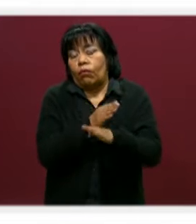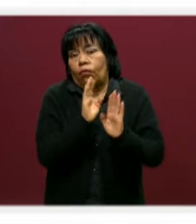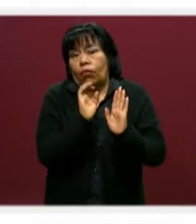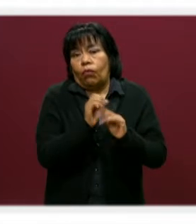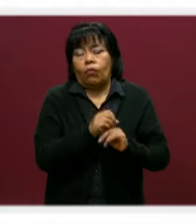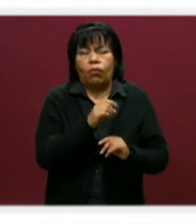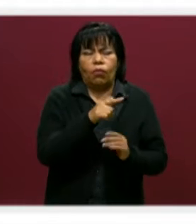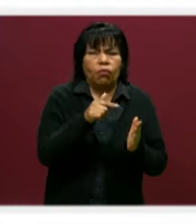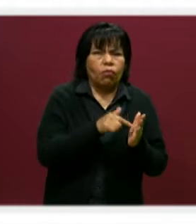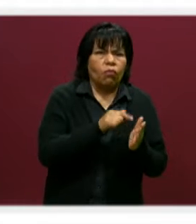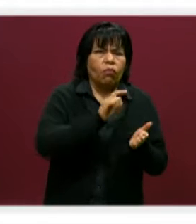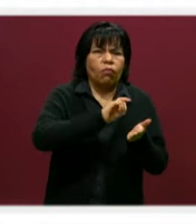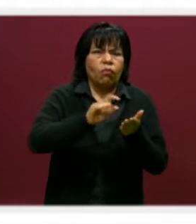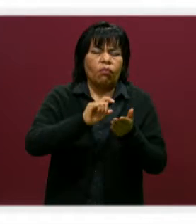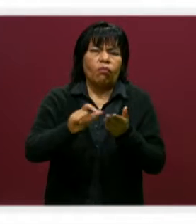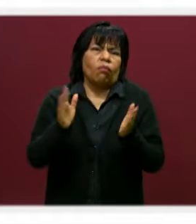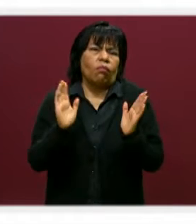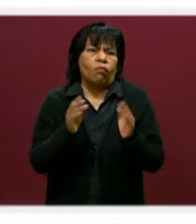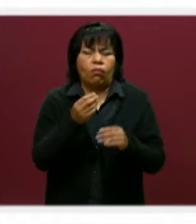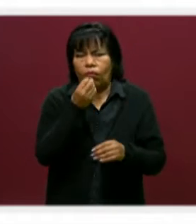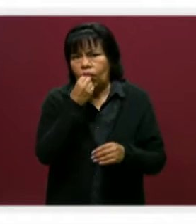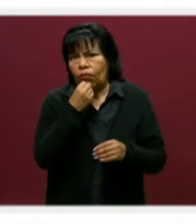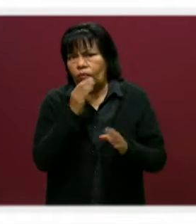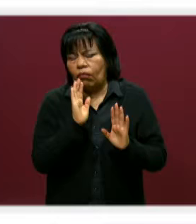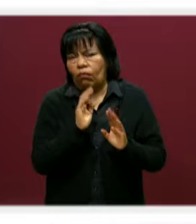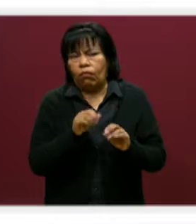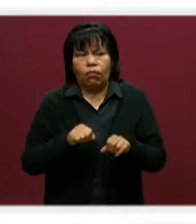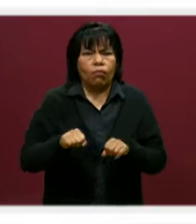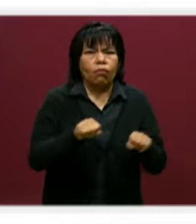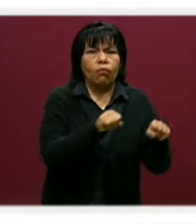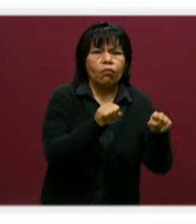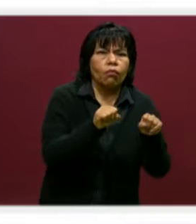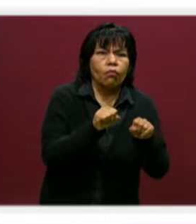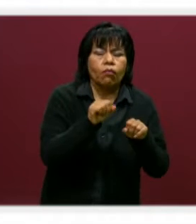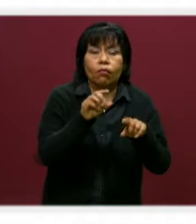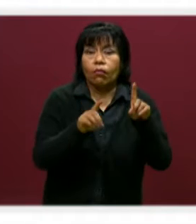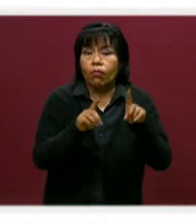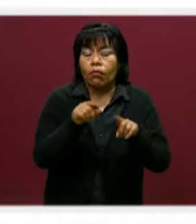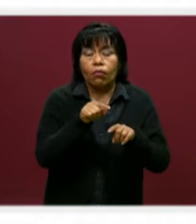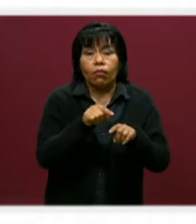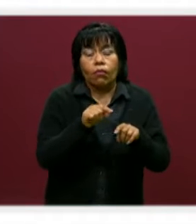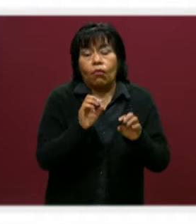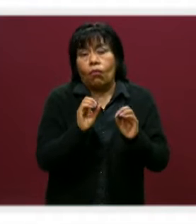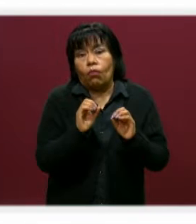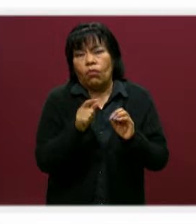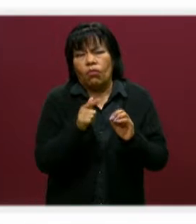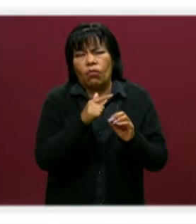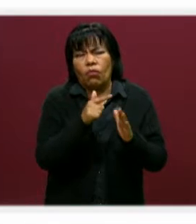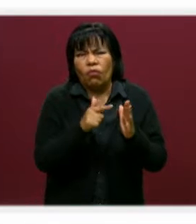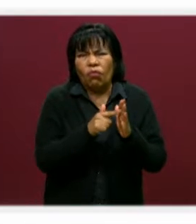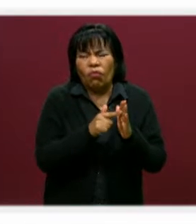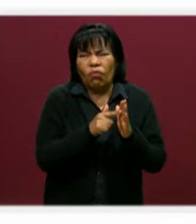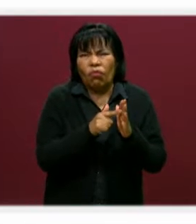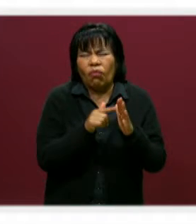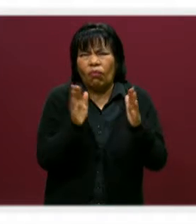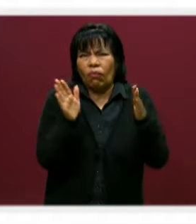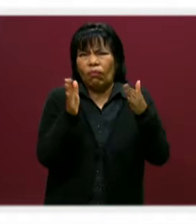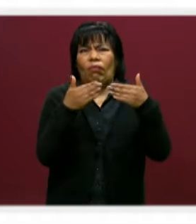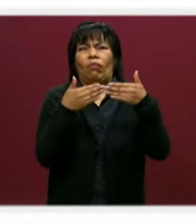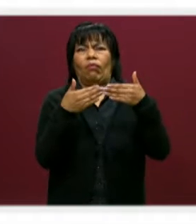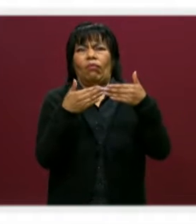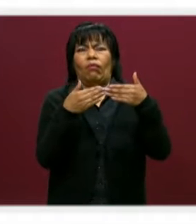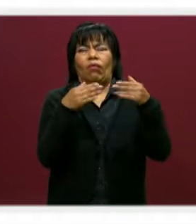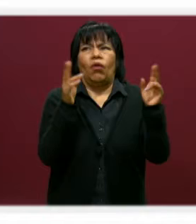algún lugar donde vamos a comprar comida, en algún centro comercial o vamos a estar encerrados en un lugar sin ventilación